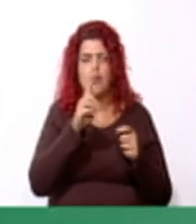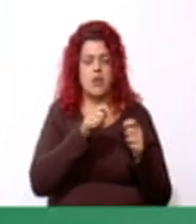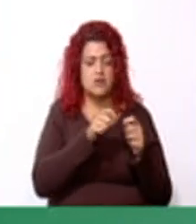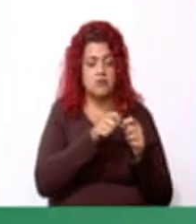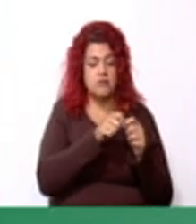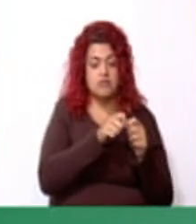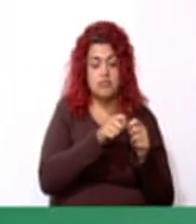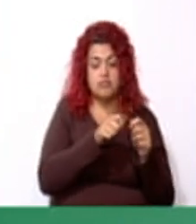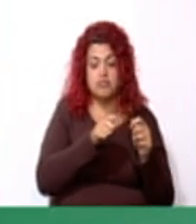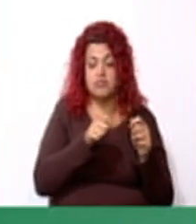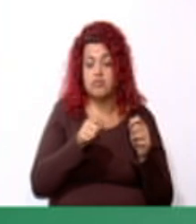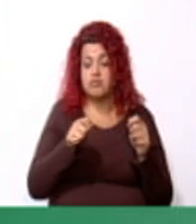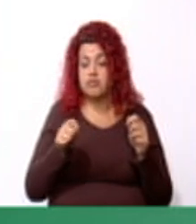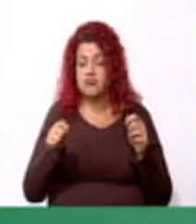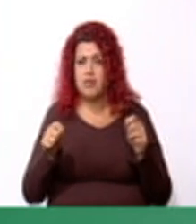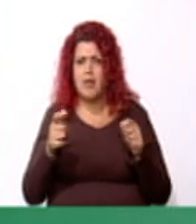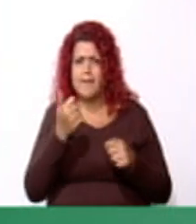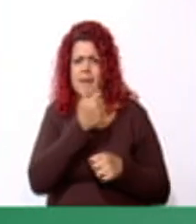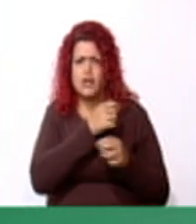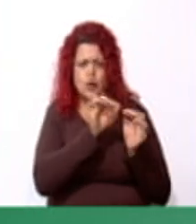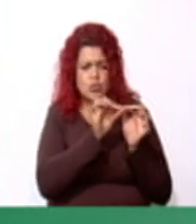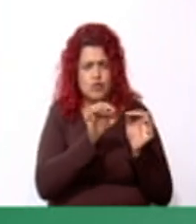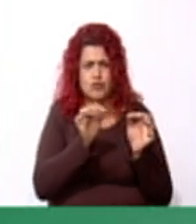¿Cuánto medirá la diagonal mayor?